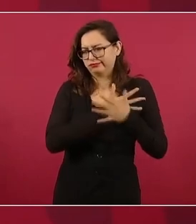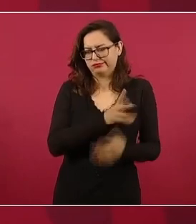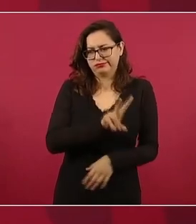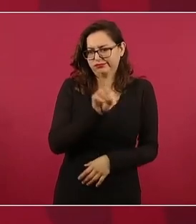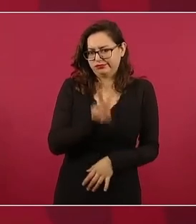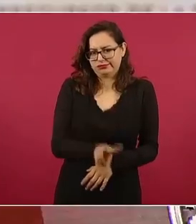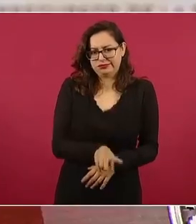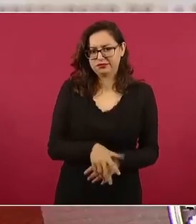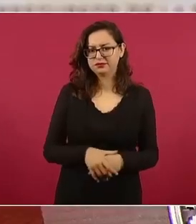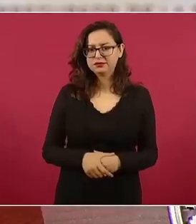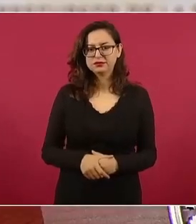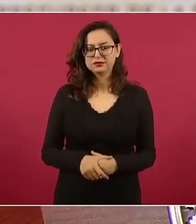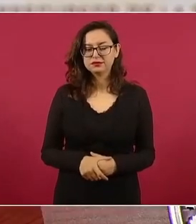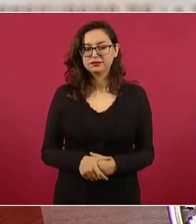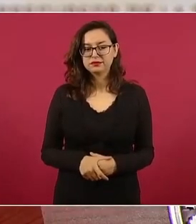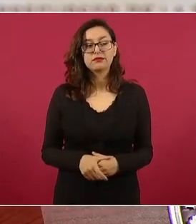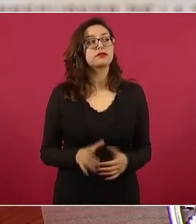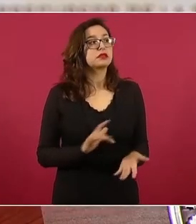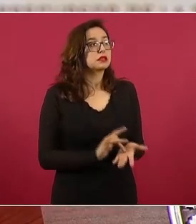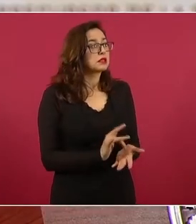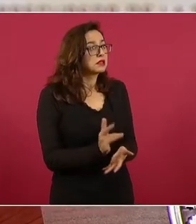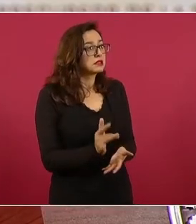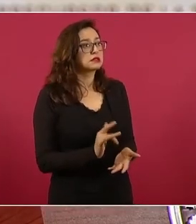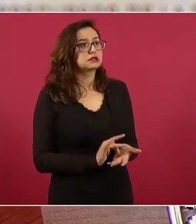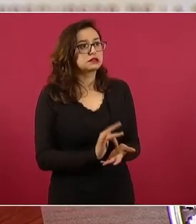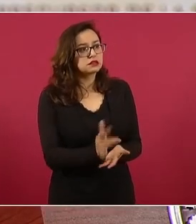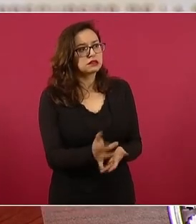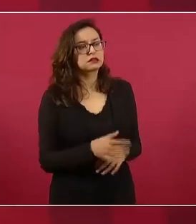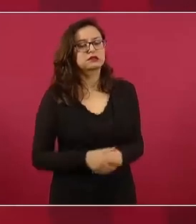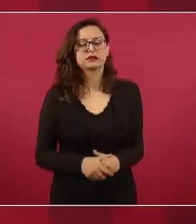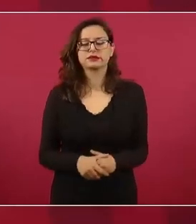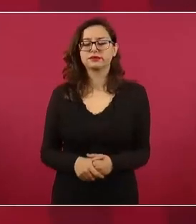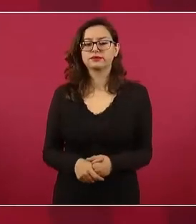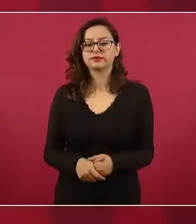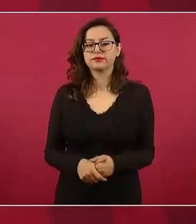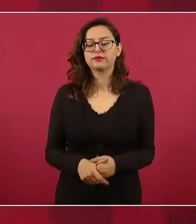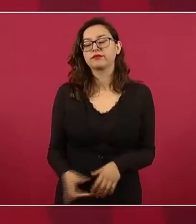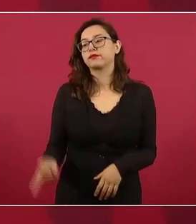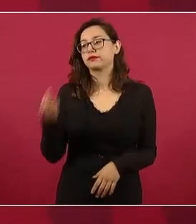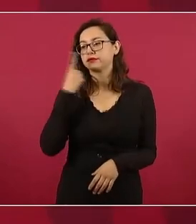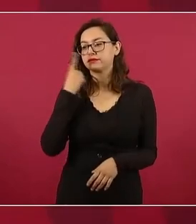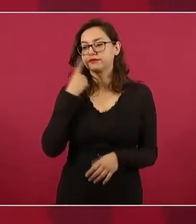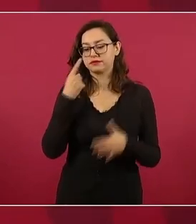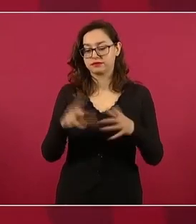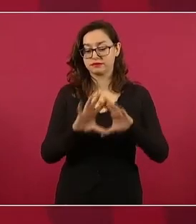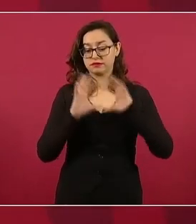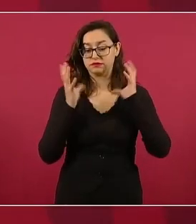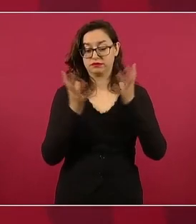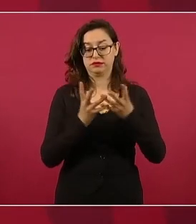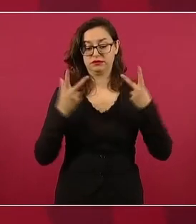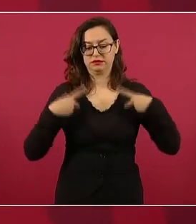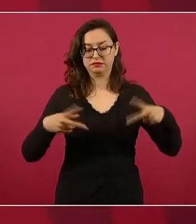mundo... Gracias. Los migrantes son excepcionales.